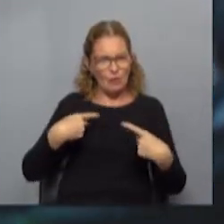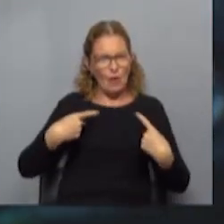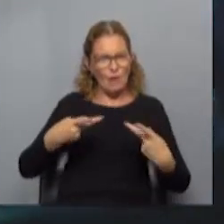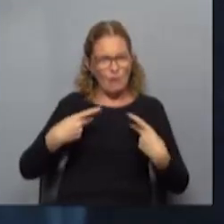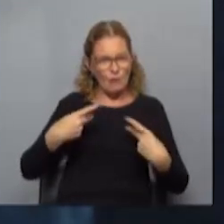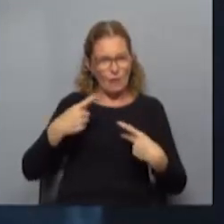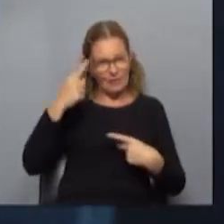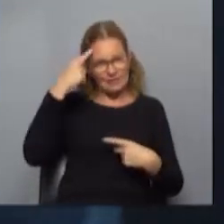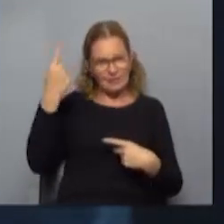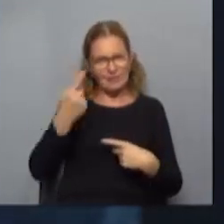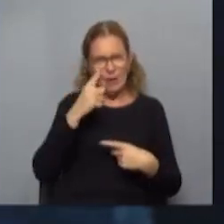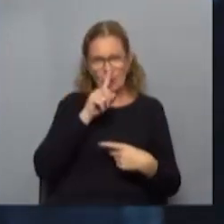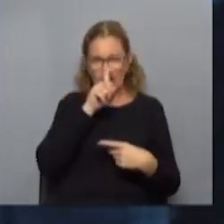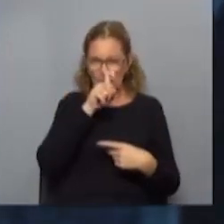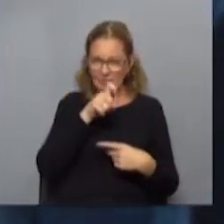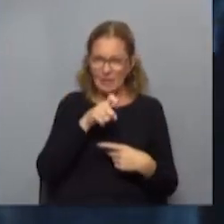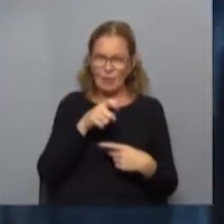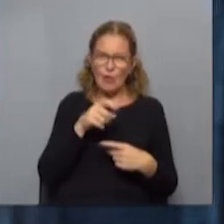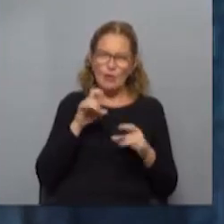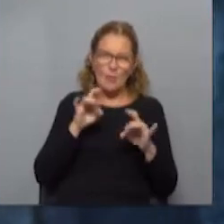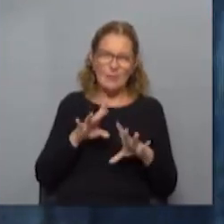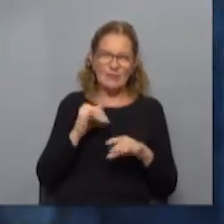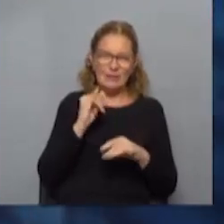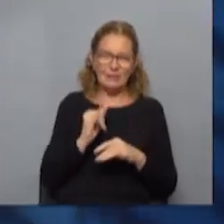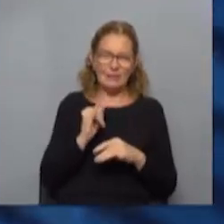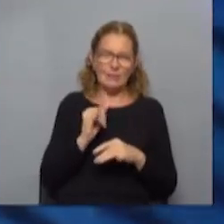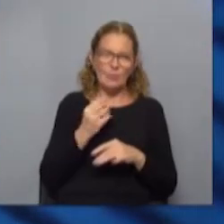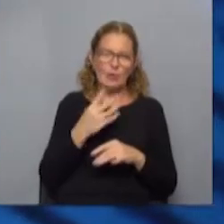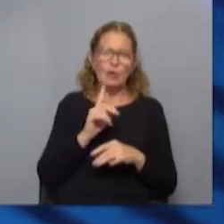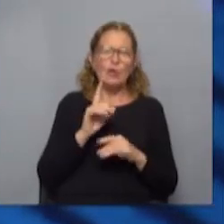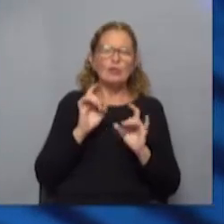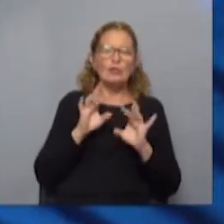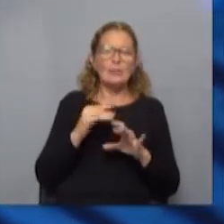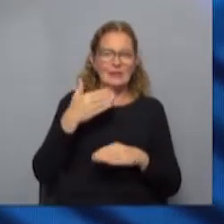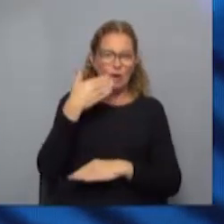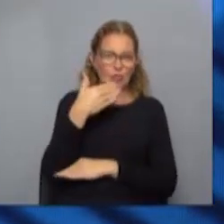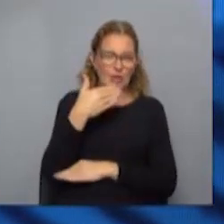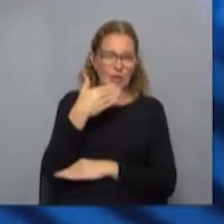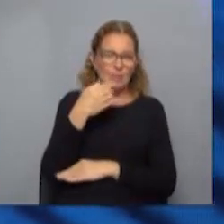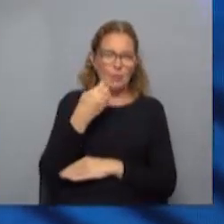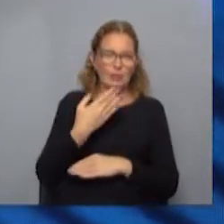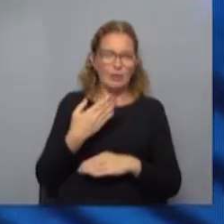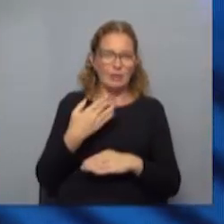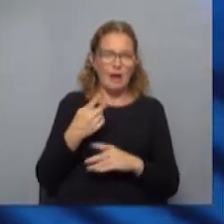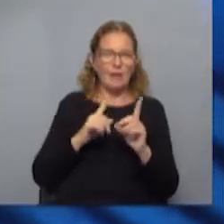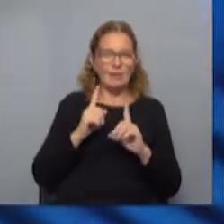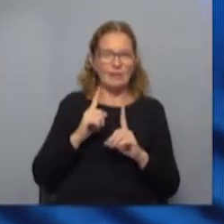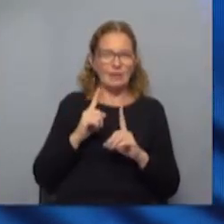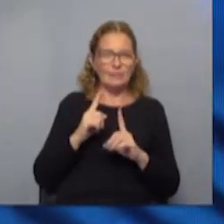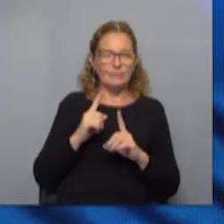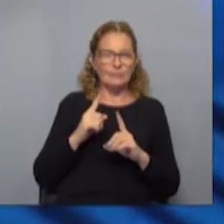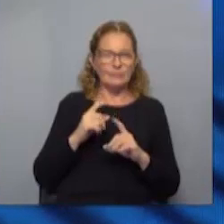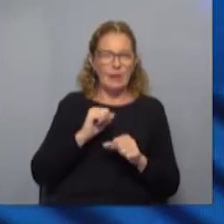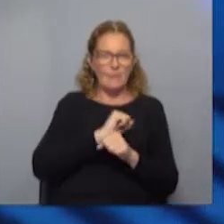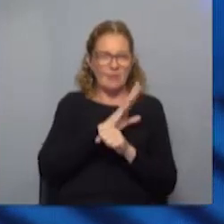Para Montevideo normalmente sí. Un poco sí. Porque no solo la parte hotelera, porque, a ver, por la